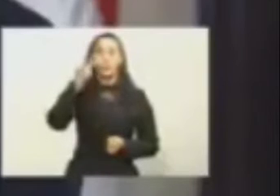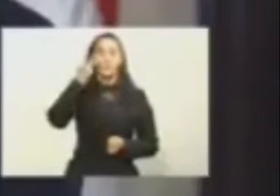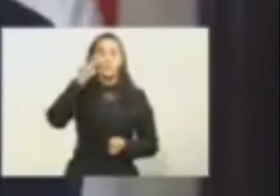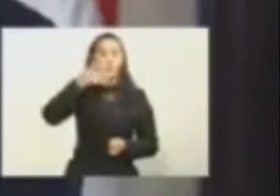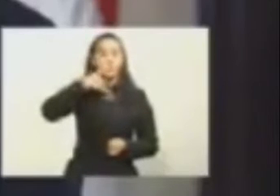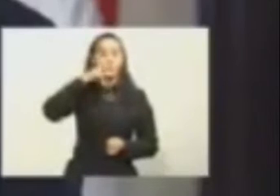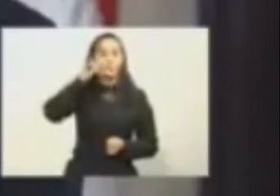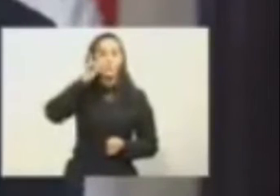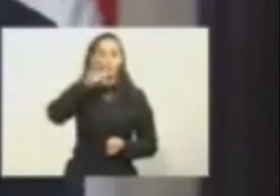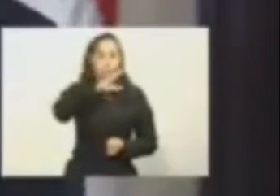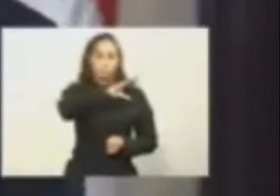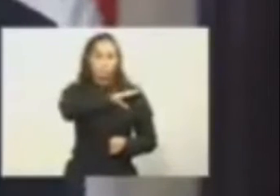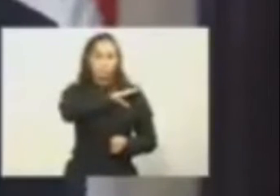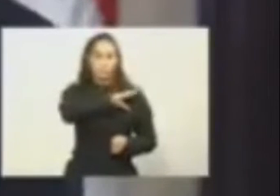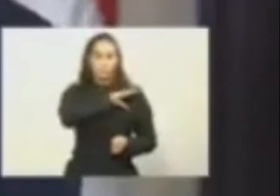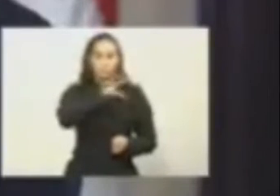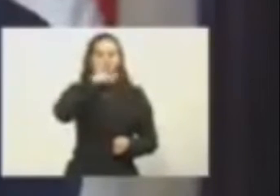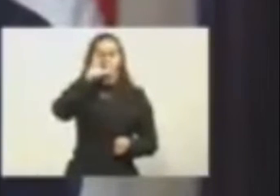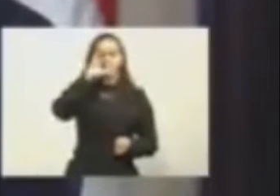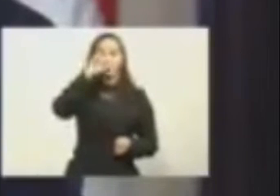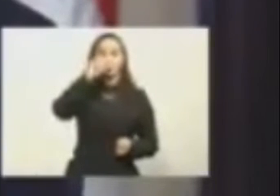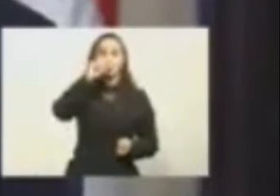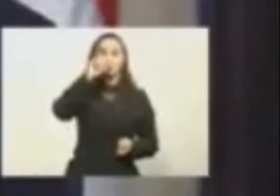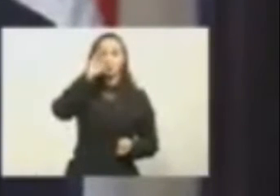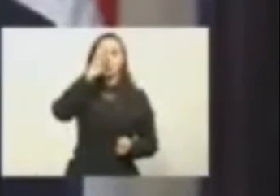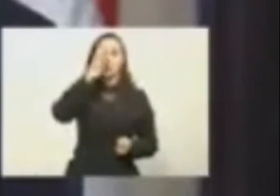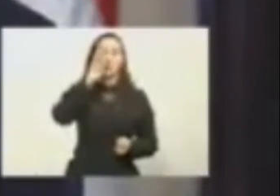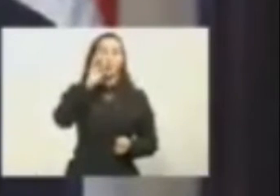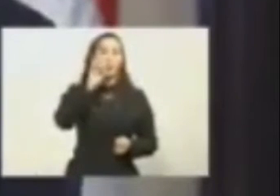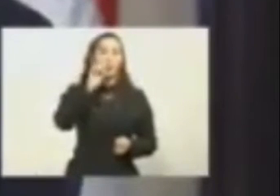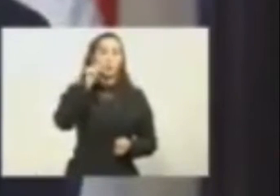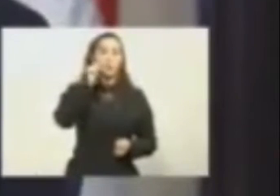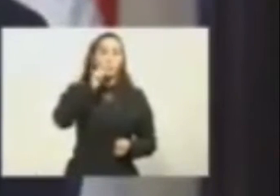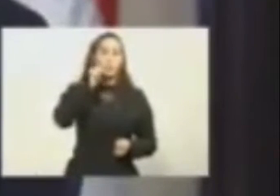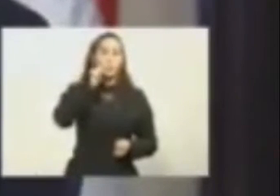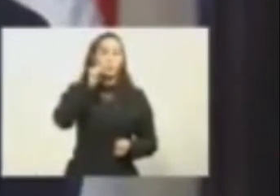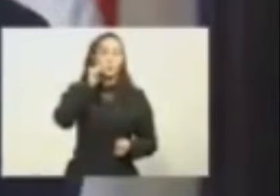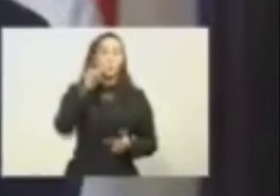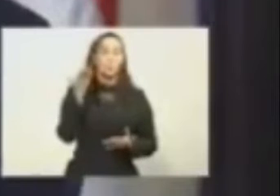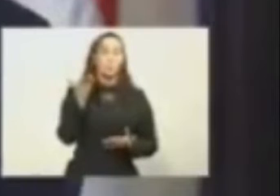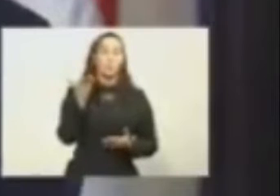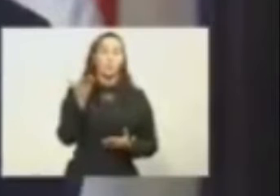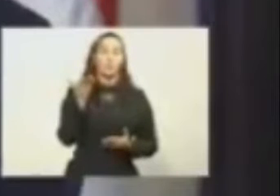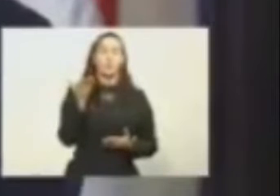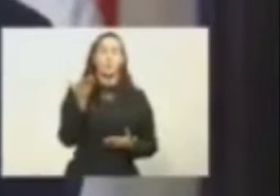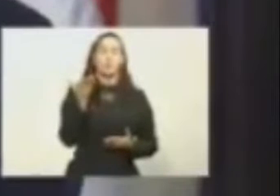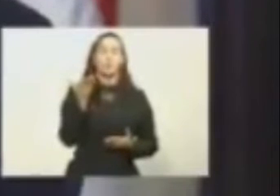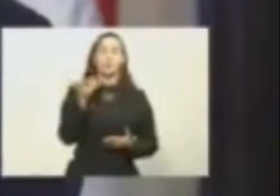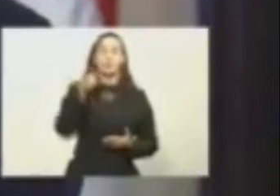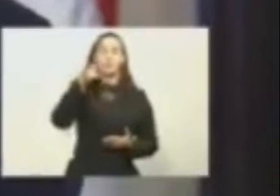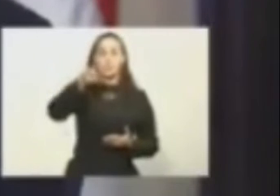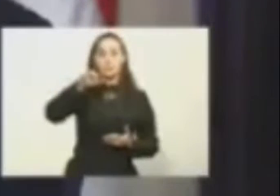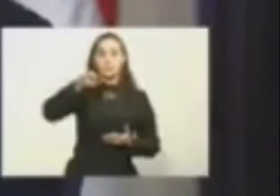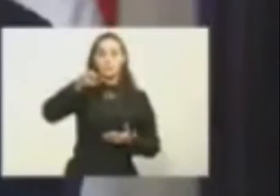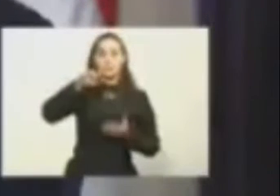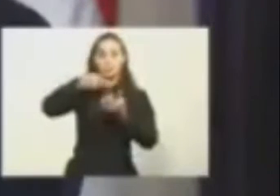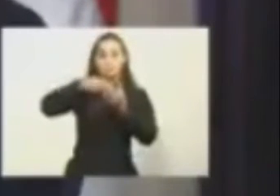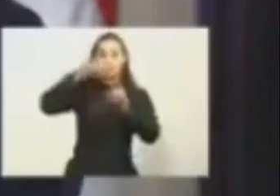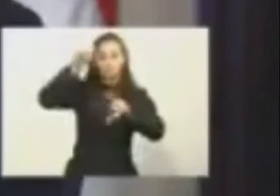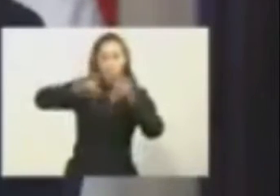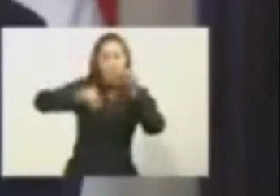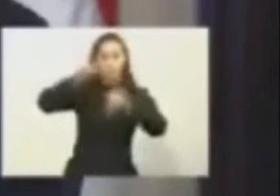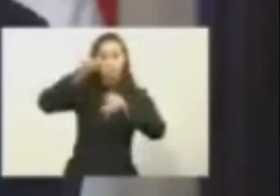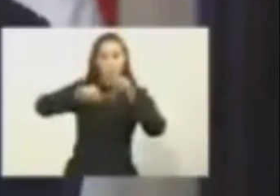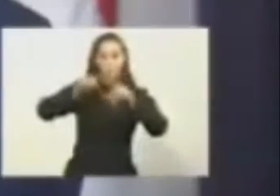policía, que es una mujer, como usted menciona, se está sometiendo a la justicia